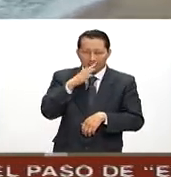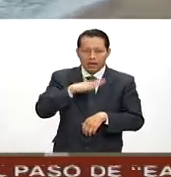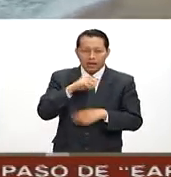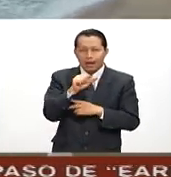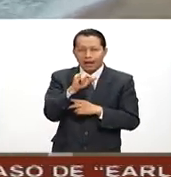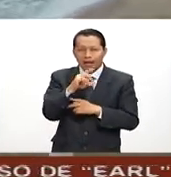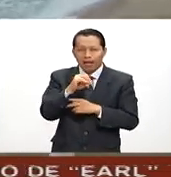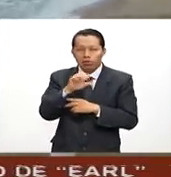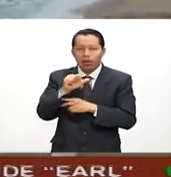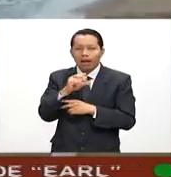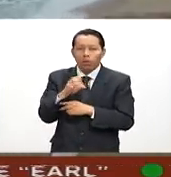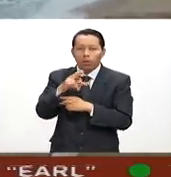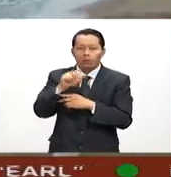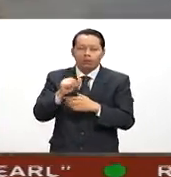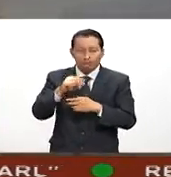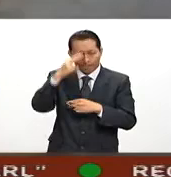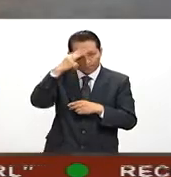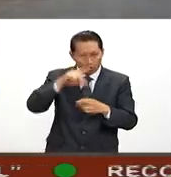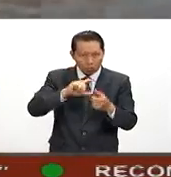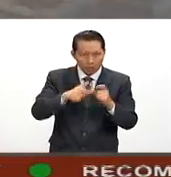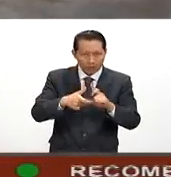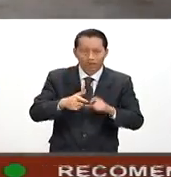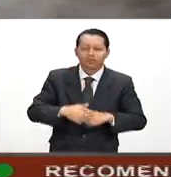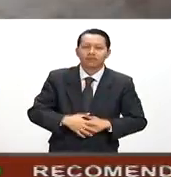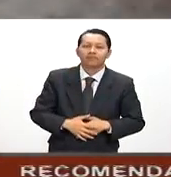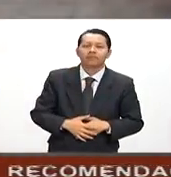Alejandro Acuña Rivera, México al Día.